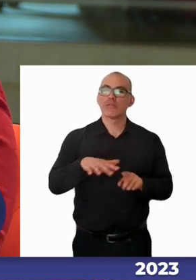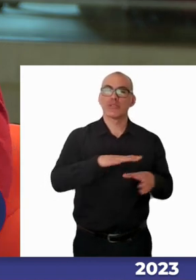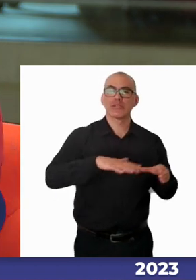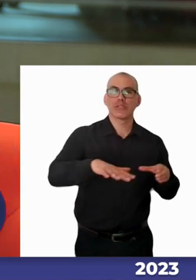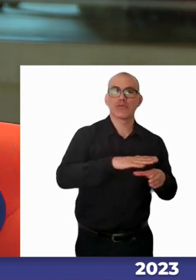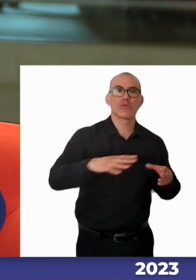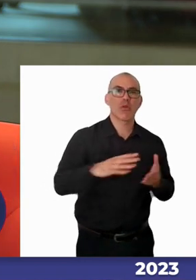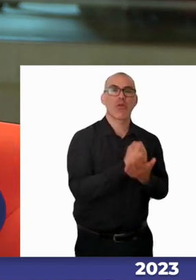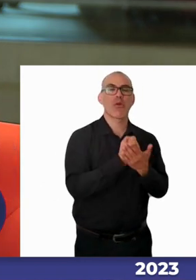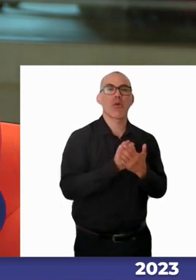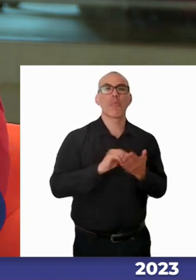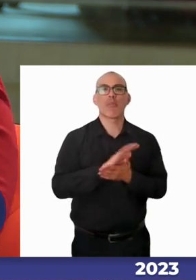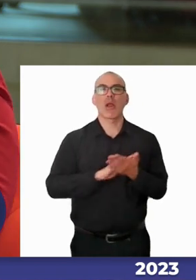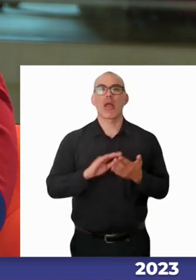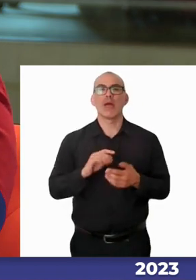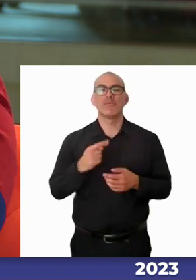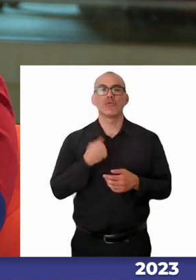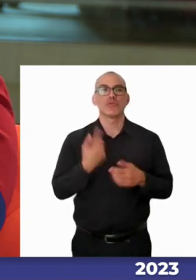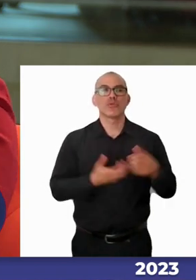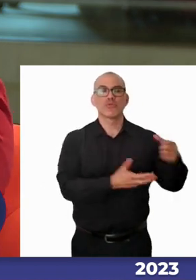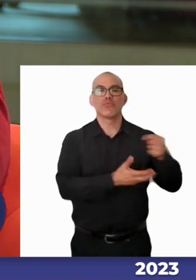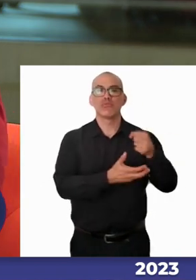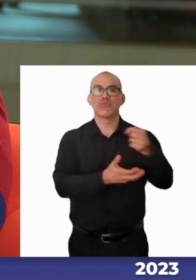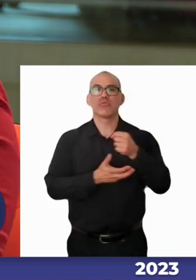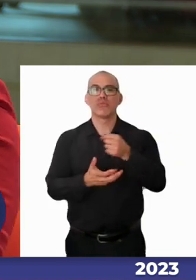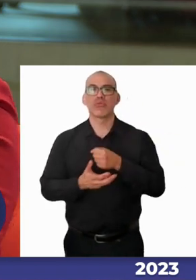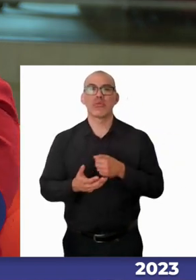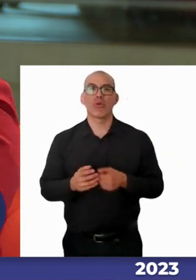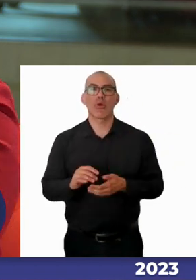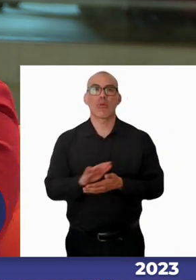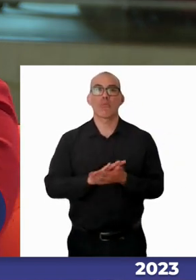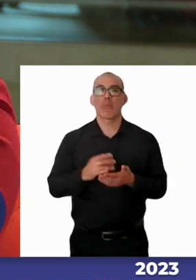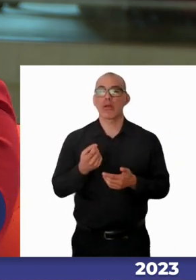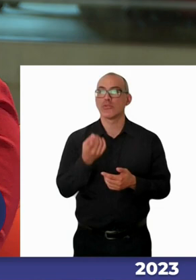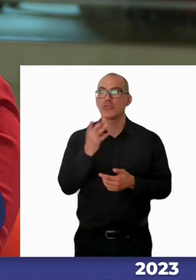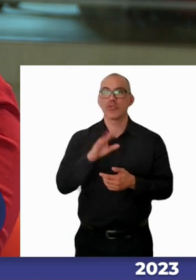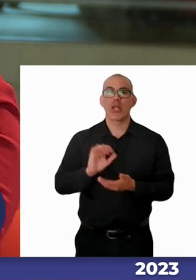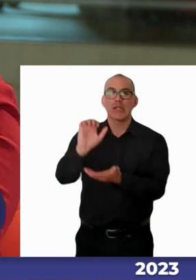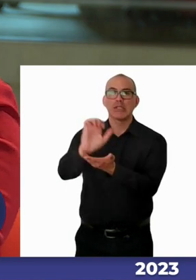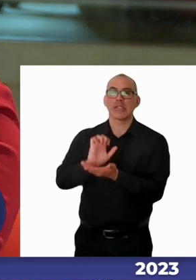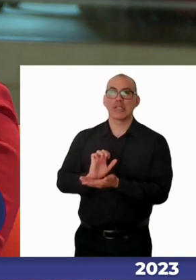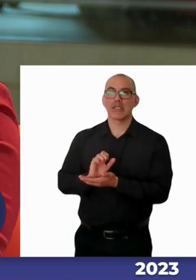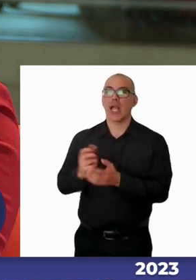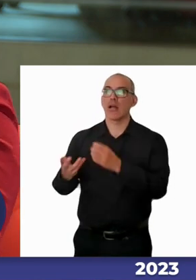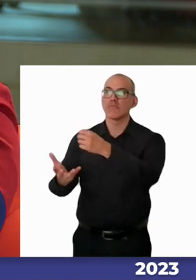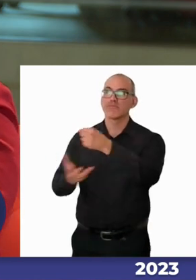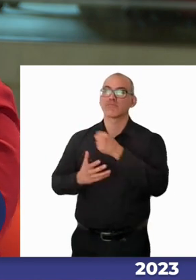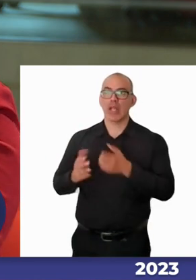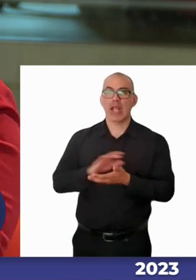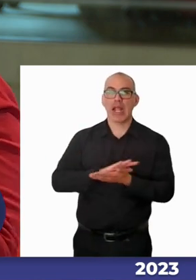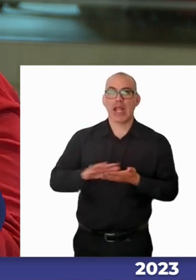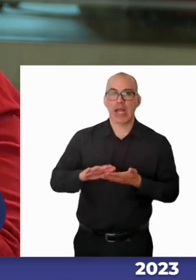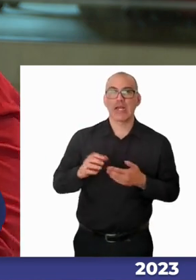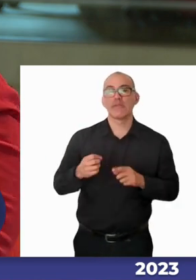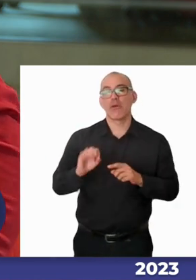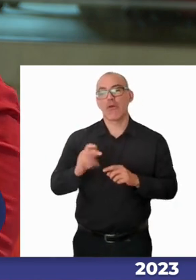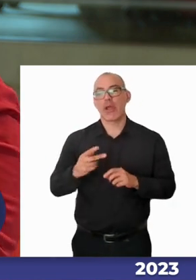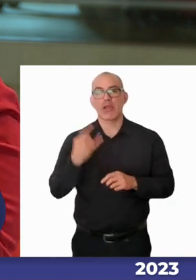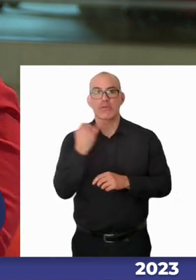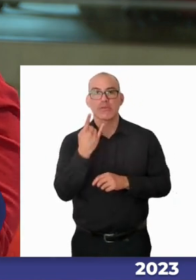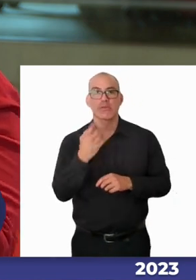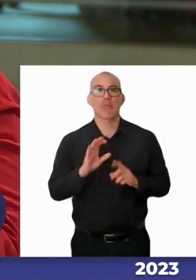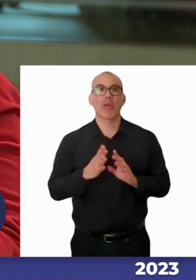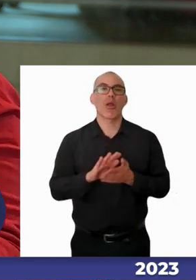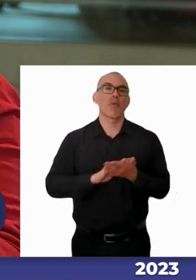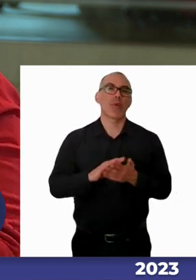conseguido financiamiento no solamente tenemos el financiamiento del Estado como gratuidad hoy en día si un estudiante se extiende más allá por hecho